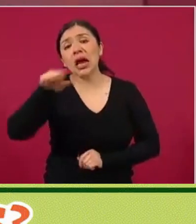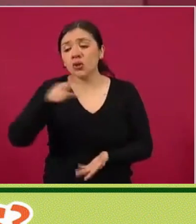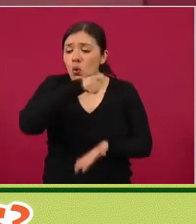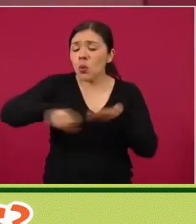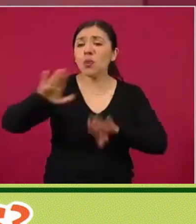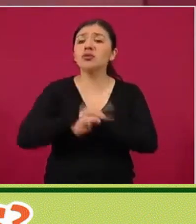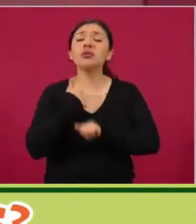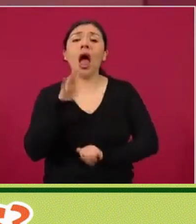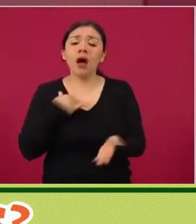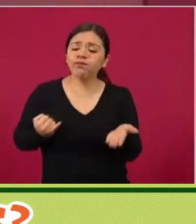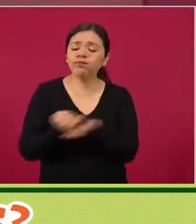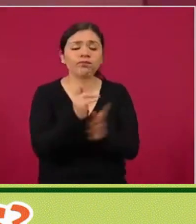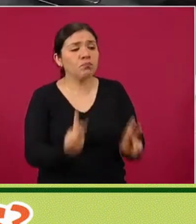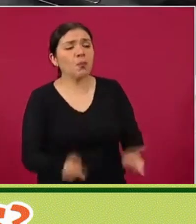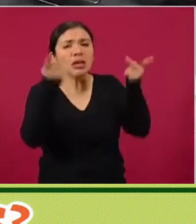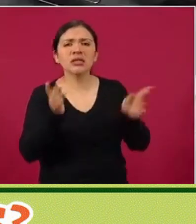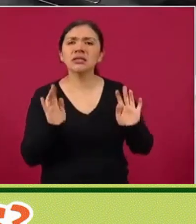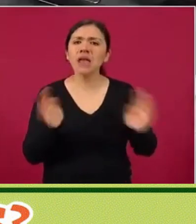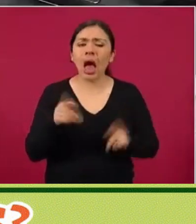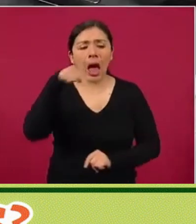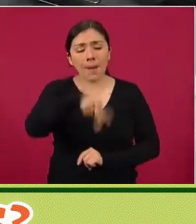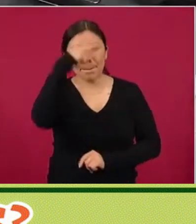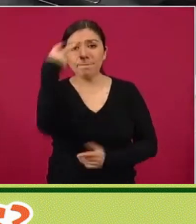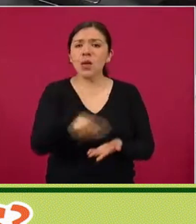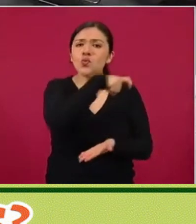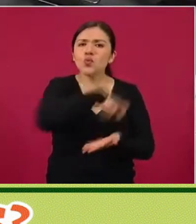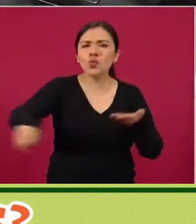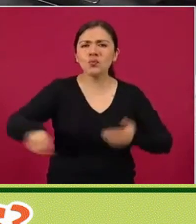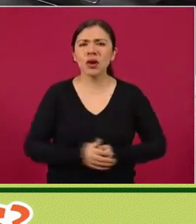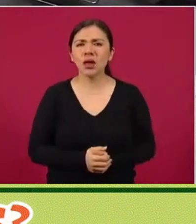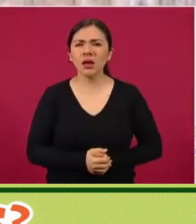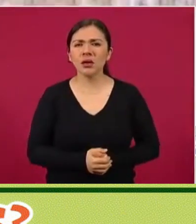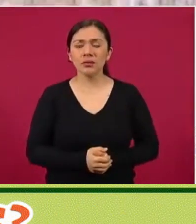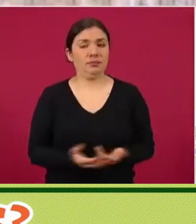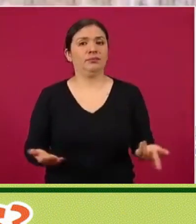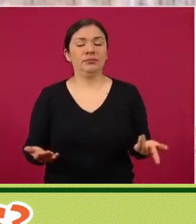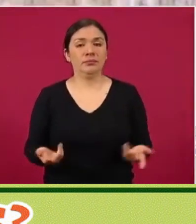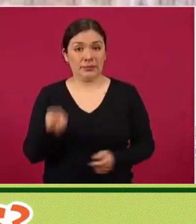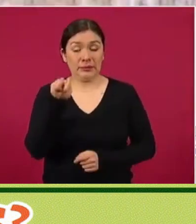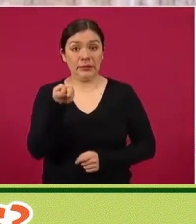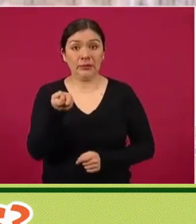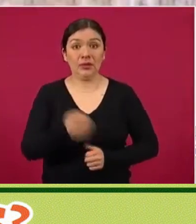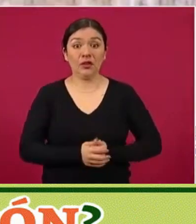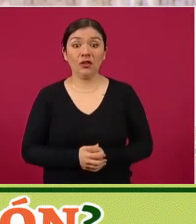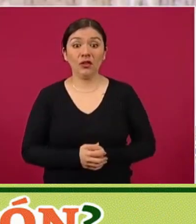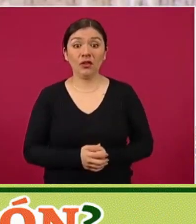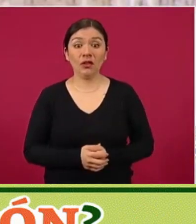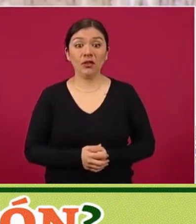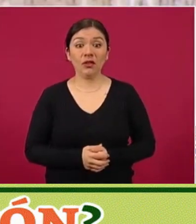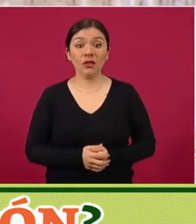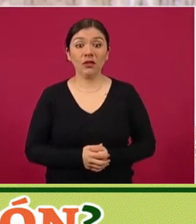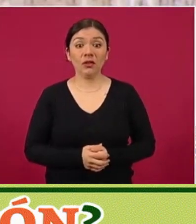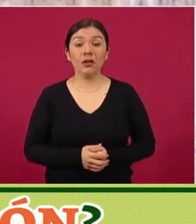tenían vendido en México, que por cierto un